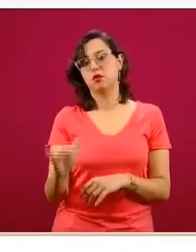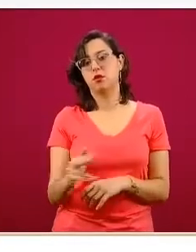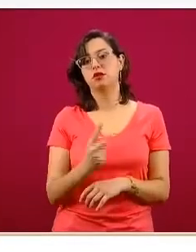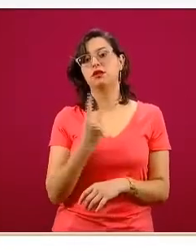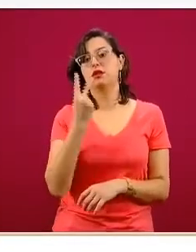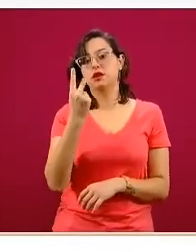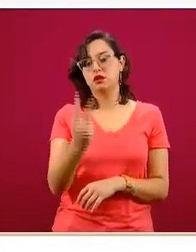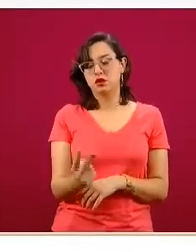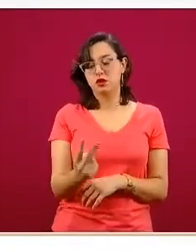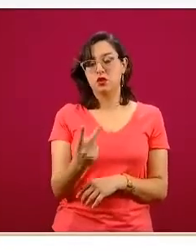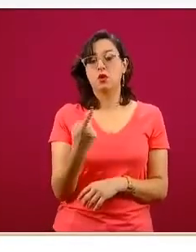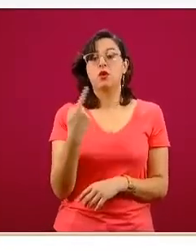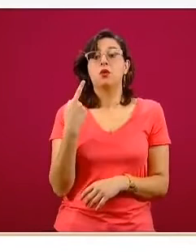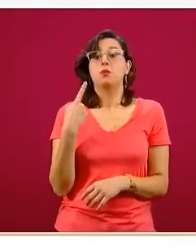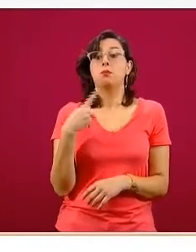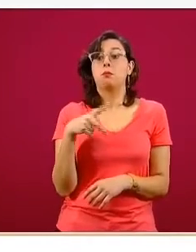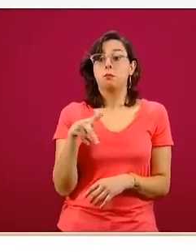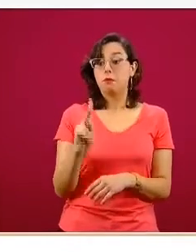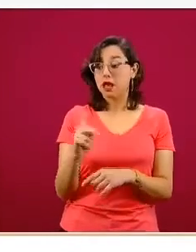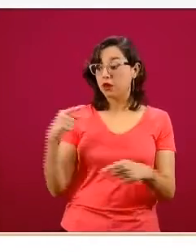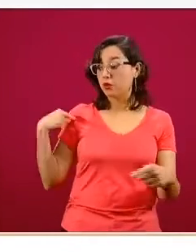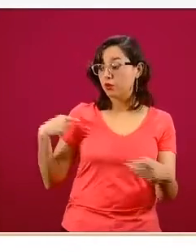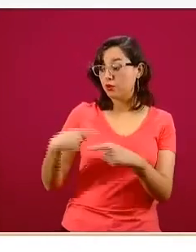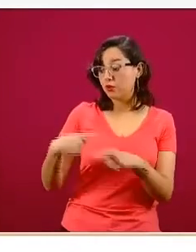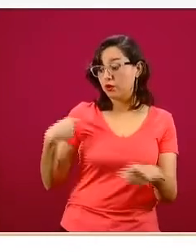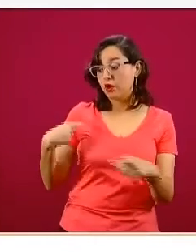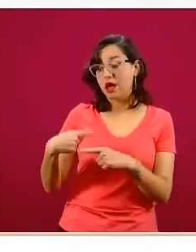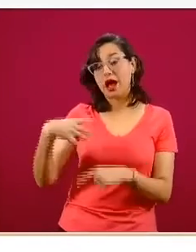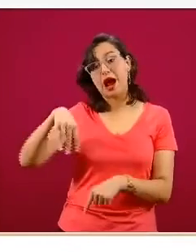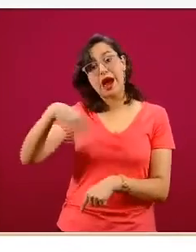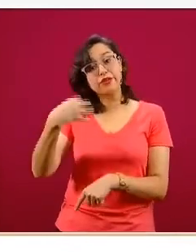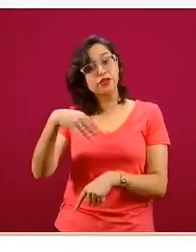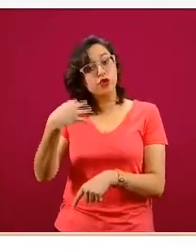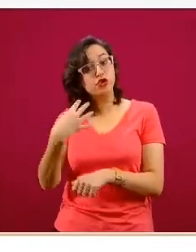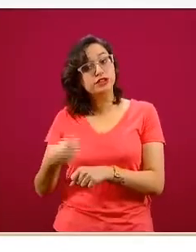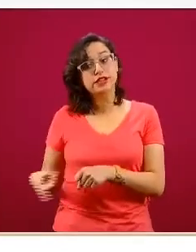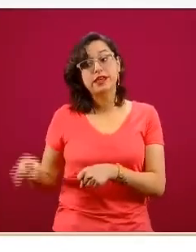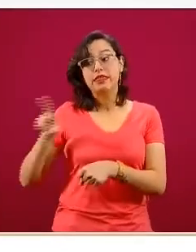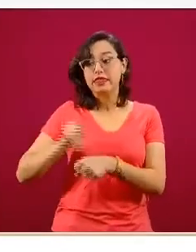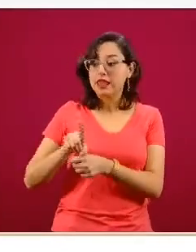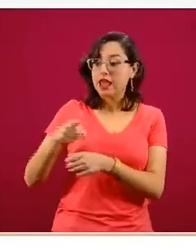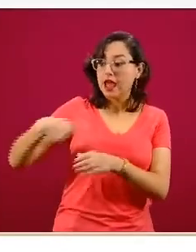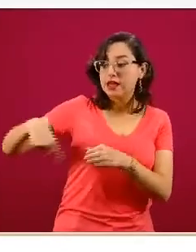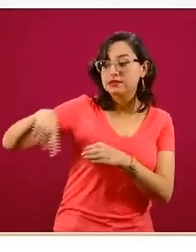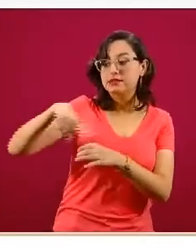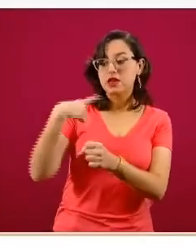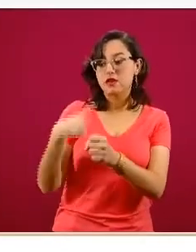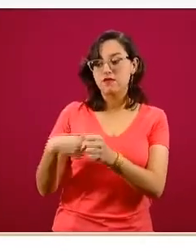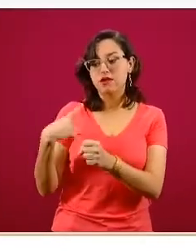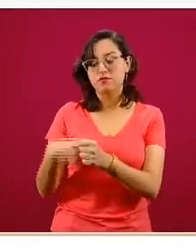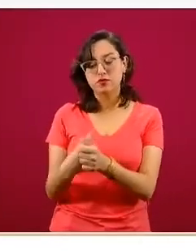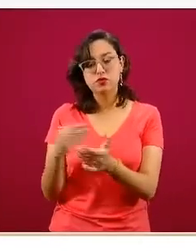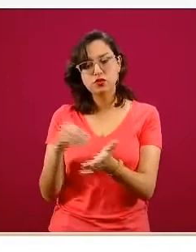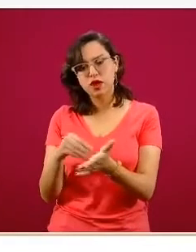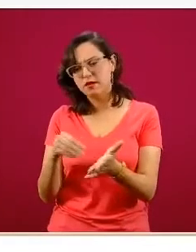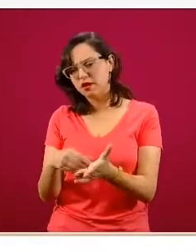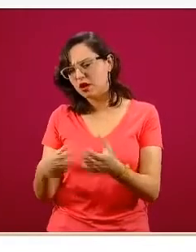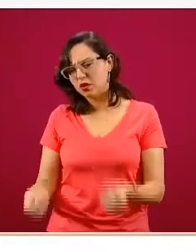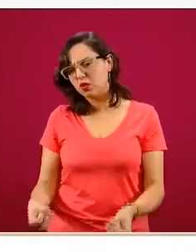pero igualmente la epidemia activa en el territorio mexicano, son estos 5 mil